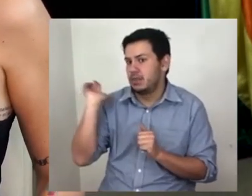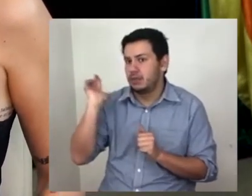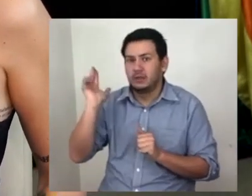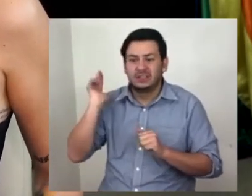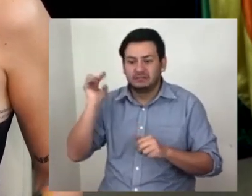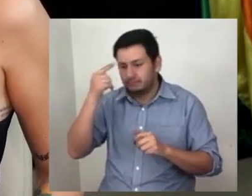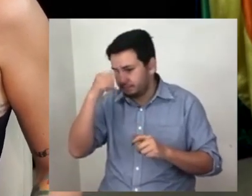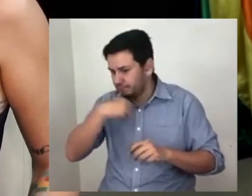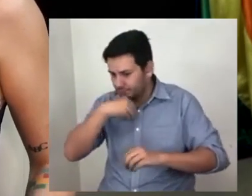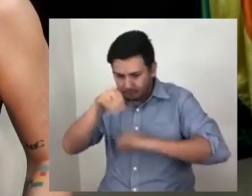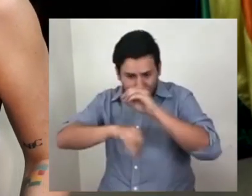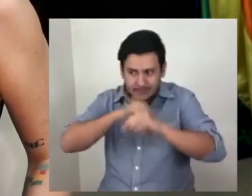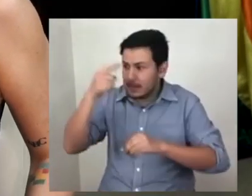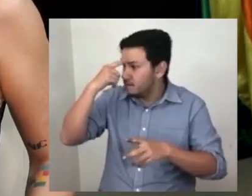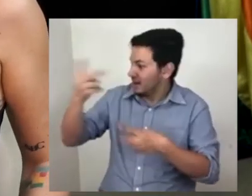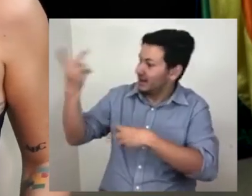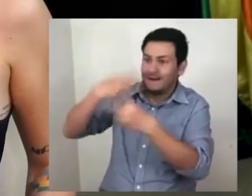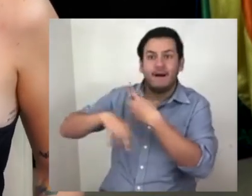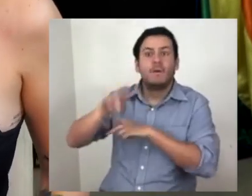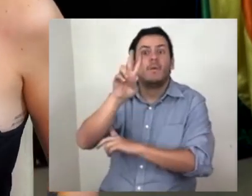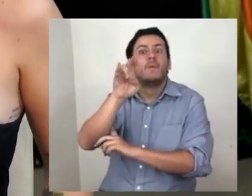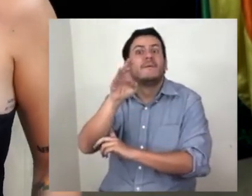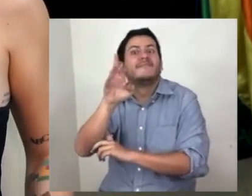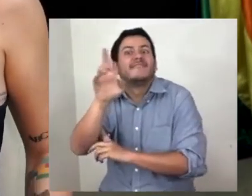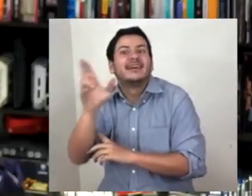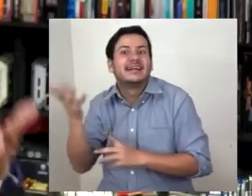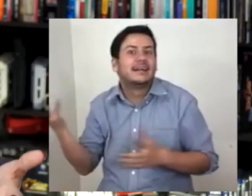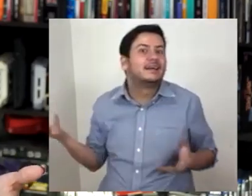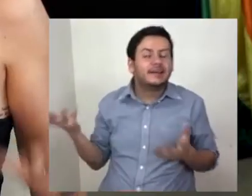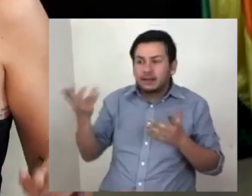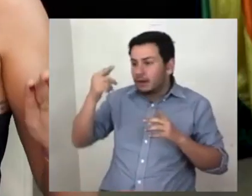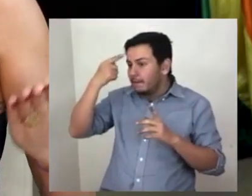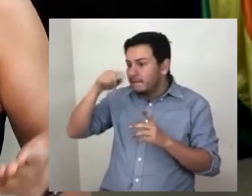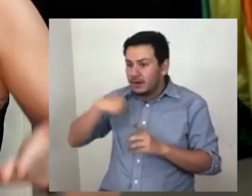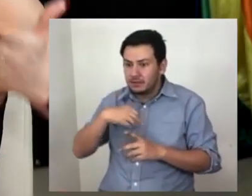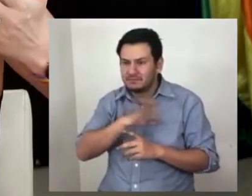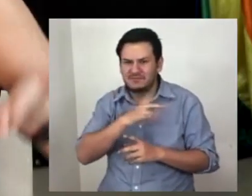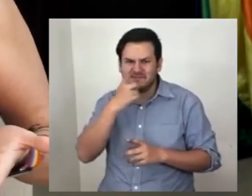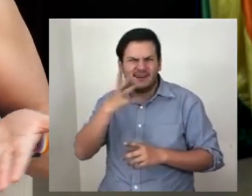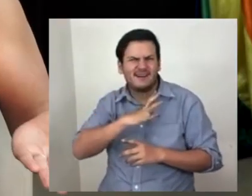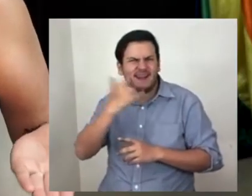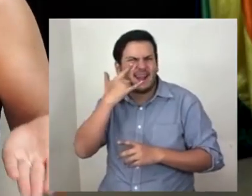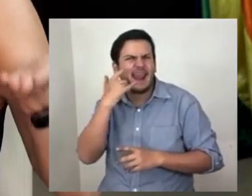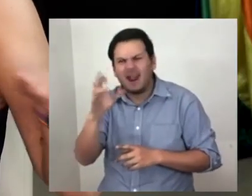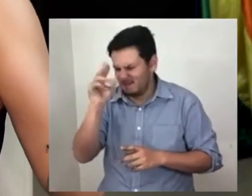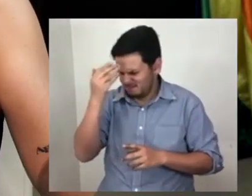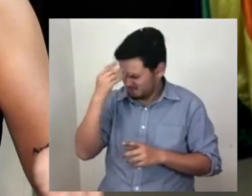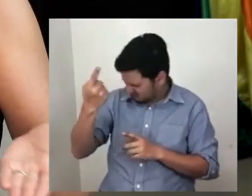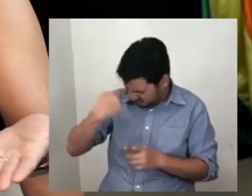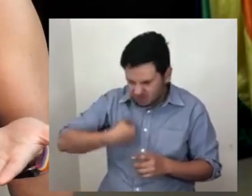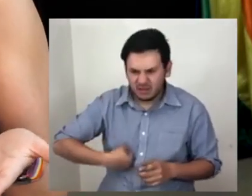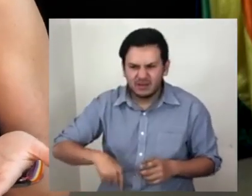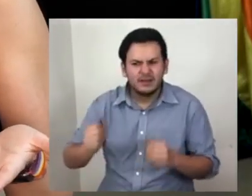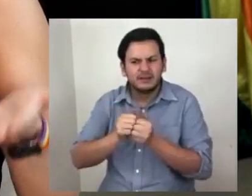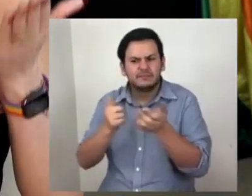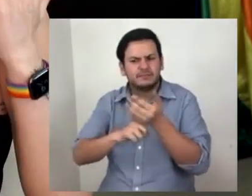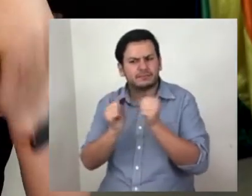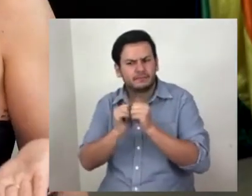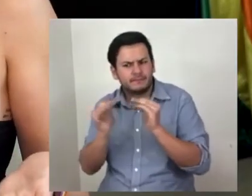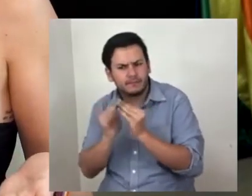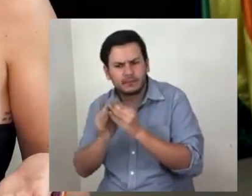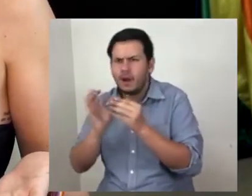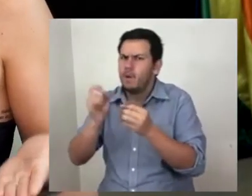el martes pasado me maquillé y arreglé mero para recibir al güey del Uber Eats. Lo sé, claro que lo sé. La cuarentena no es en un lugar raro que no conocemos bien